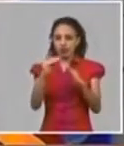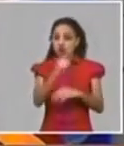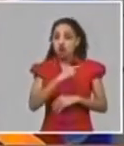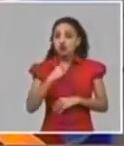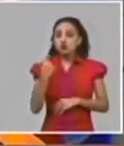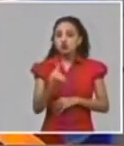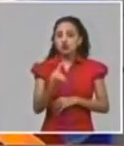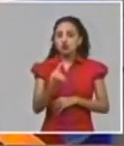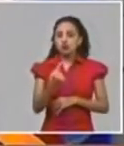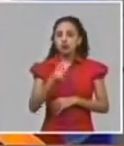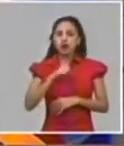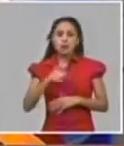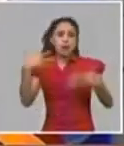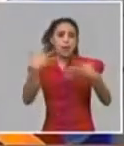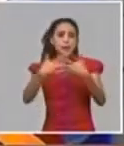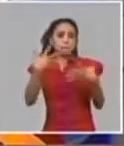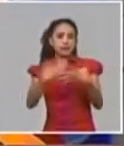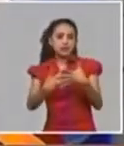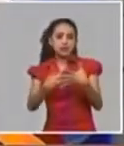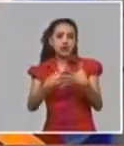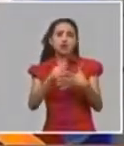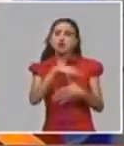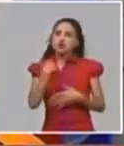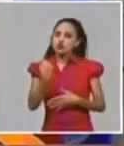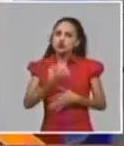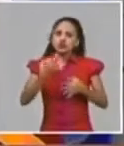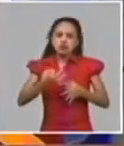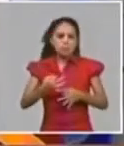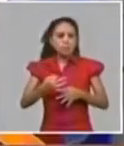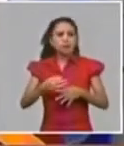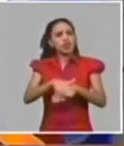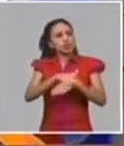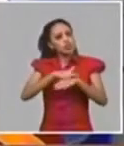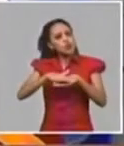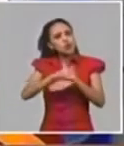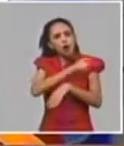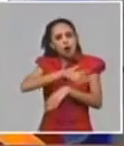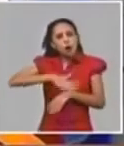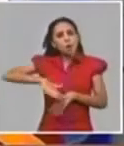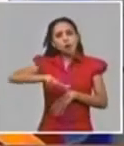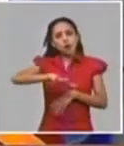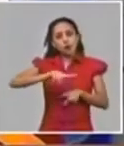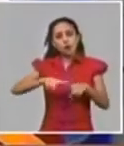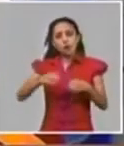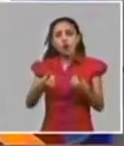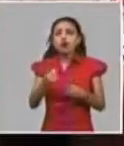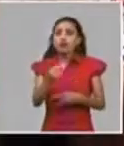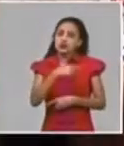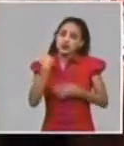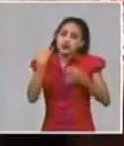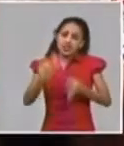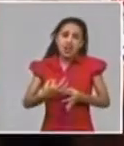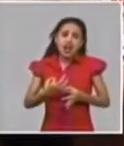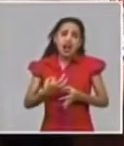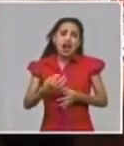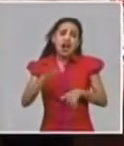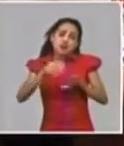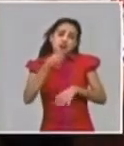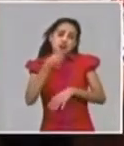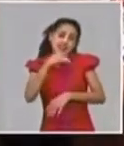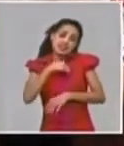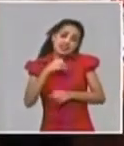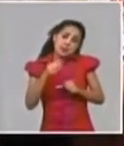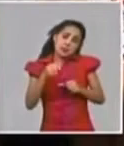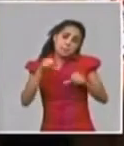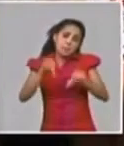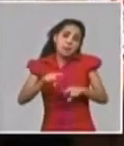siempre pedimos a la población las disculpas por los inconvenientes que en muchas ocasiones hemos causado porque son instituciones que no estaban